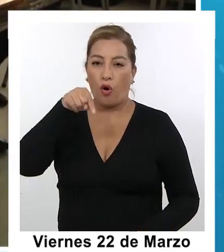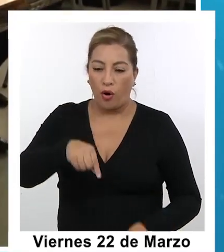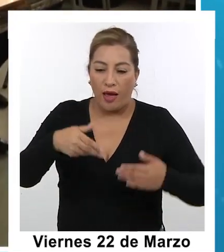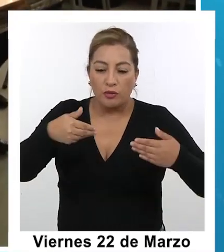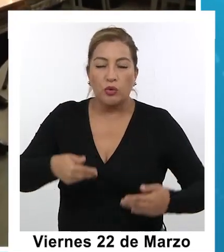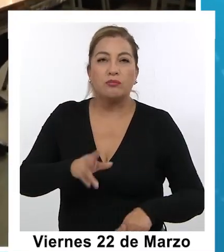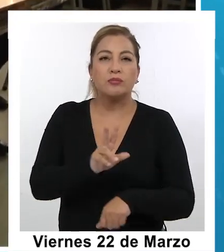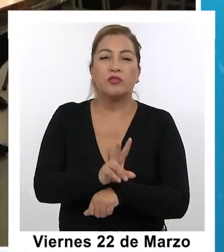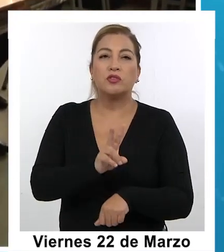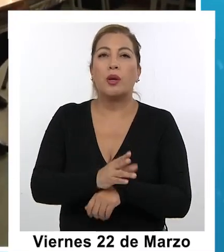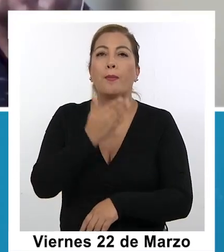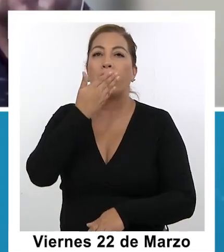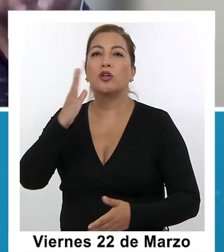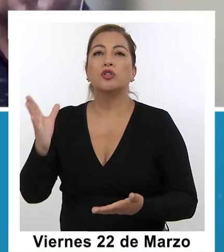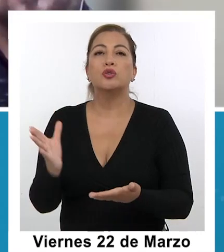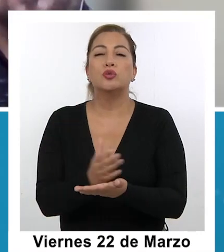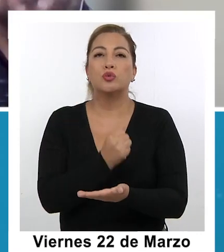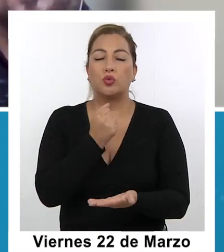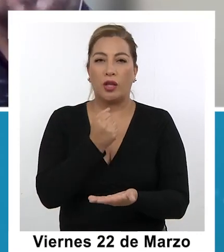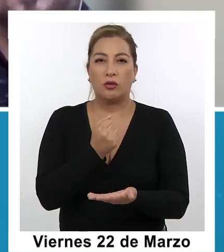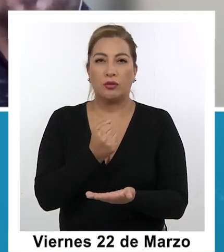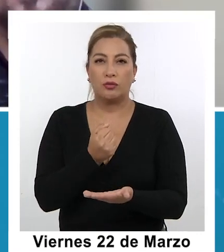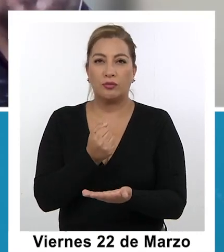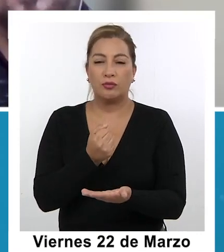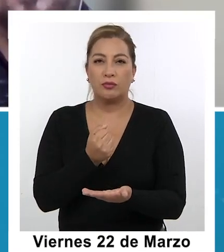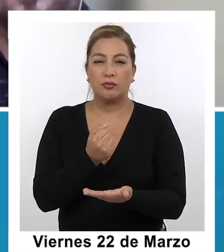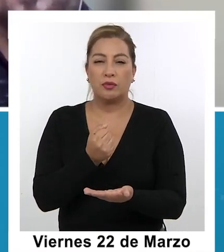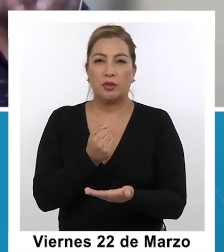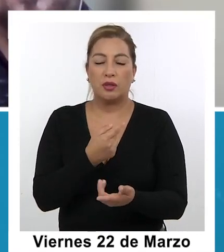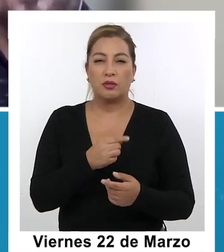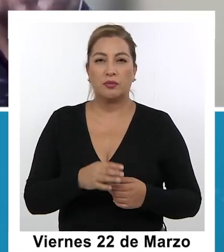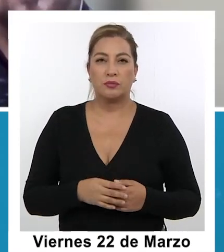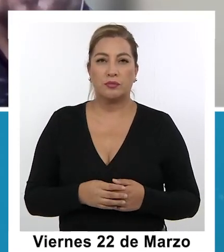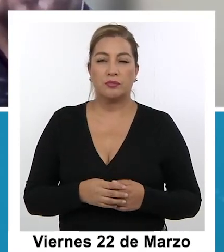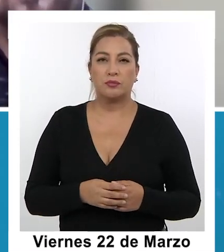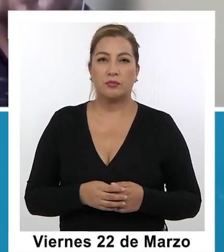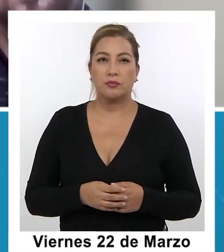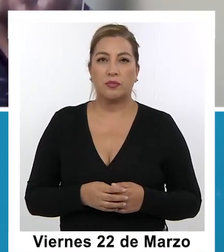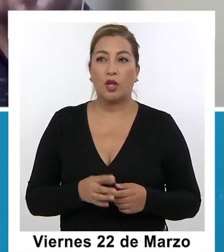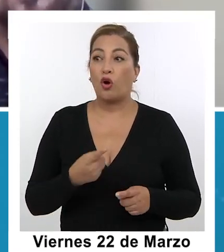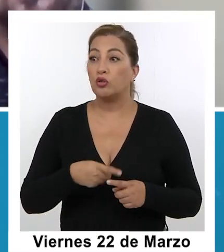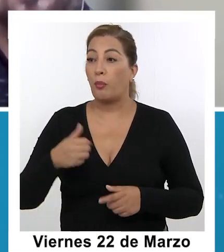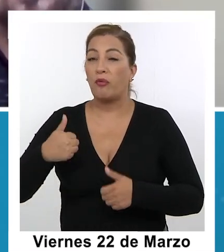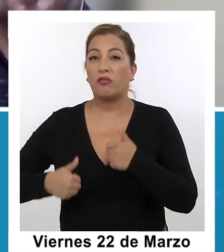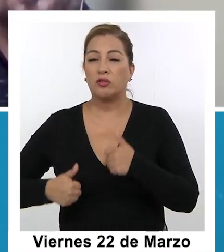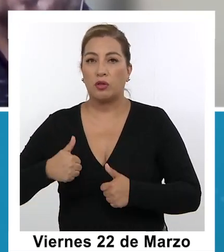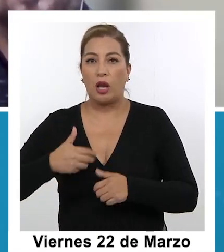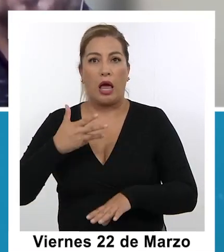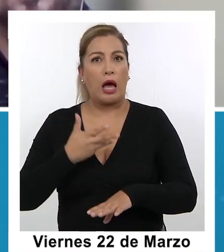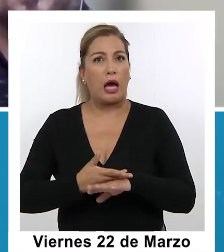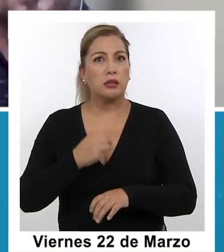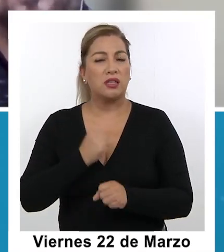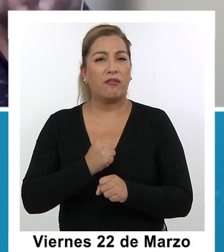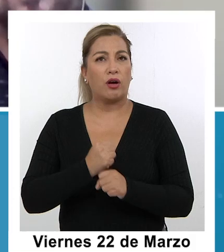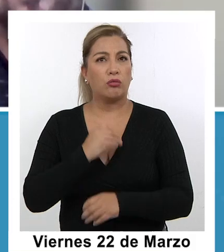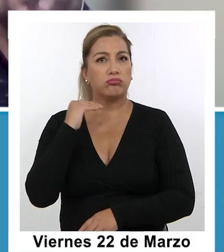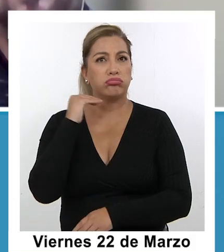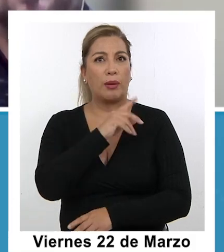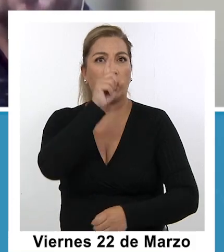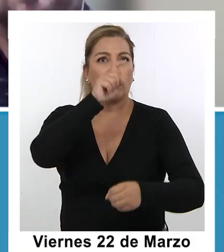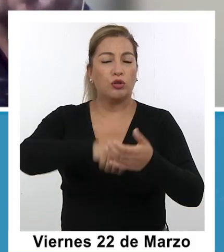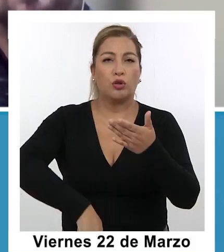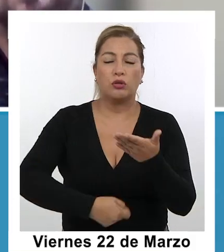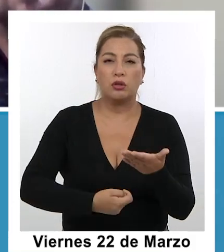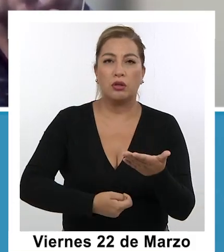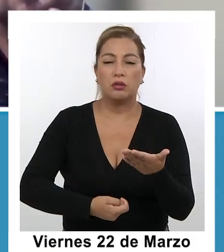tenemos mejores salarios que muchos otros eh que muchos otros eh profesionales y encontramos trabajo rápidamente antes